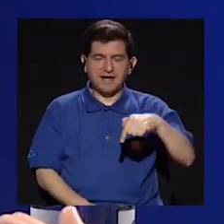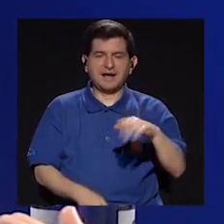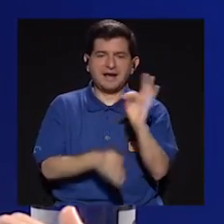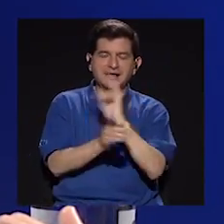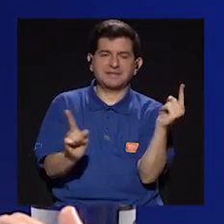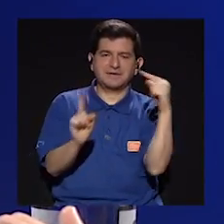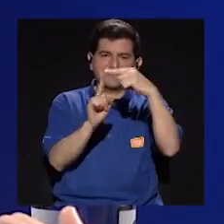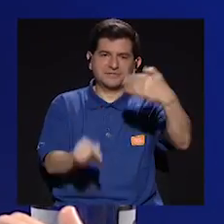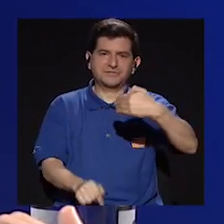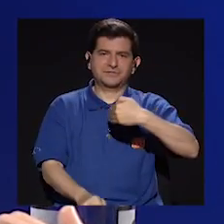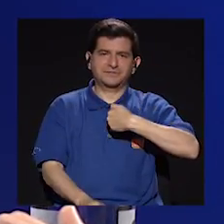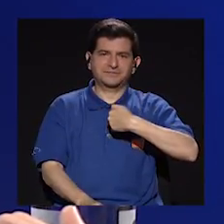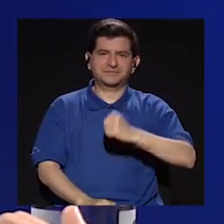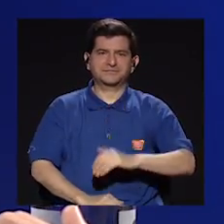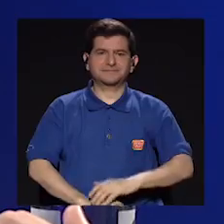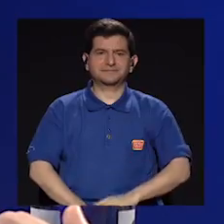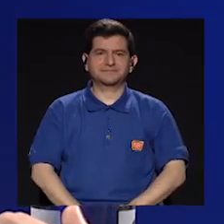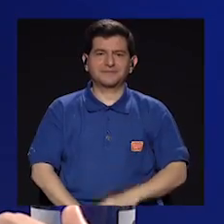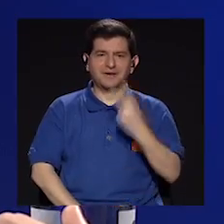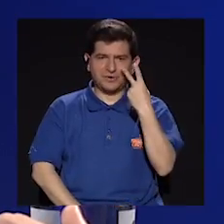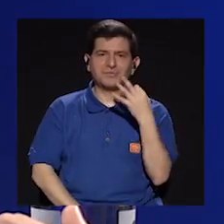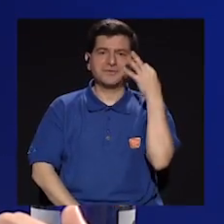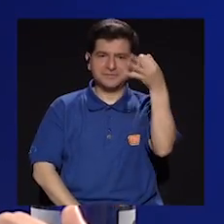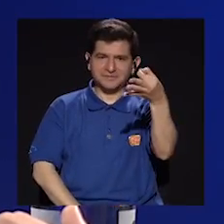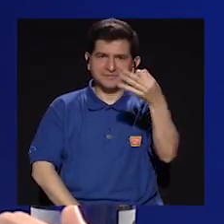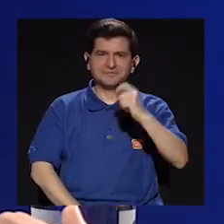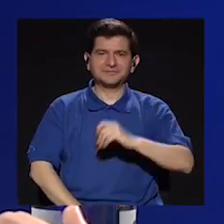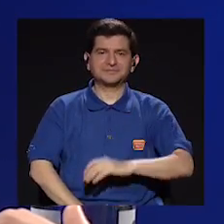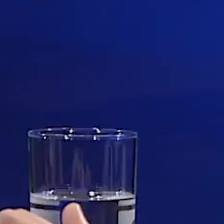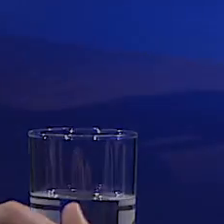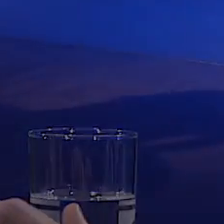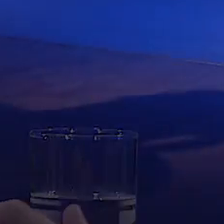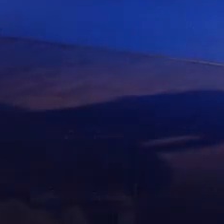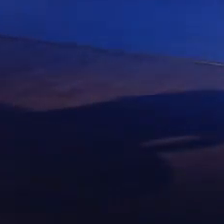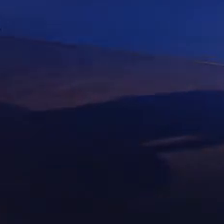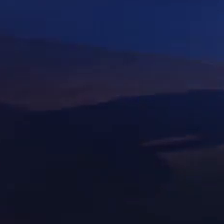en donde hacemos televisión con sentido. Hasta la próxima.